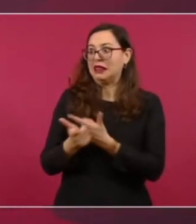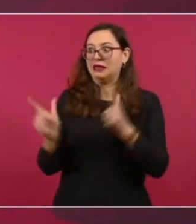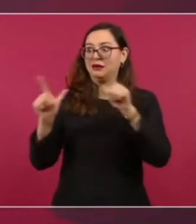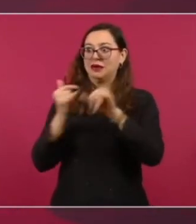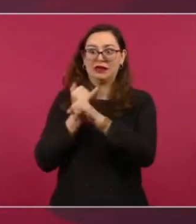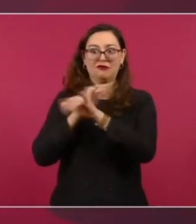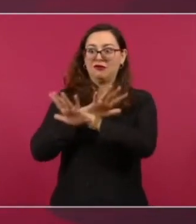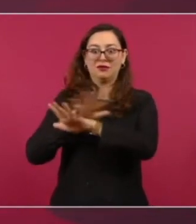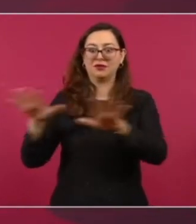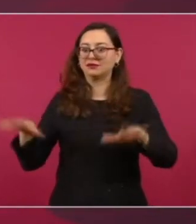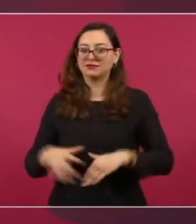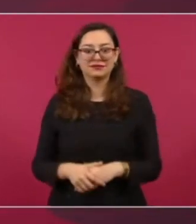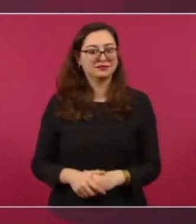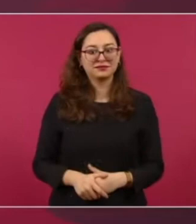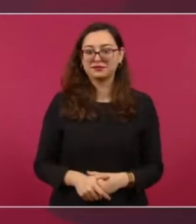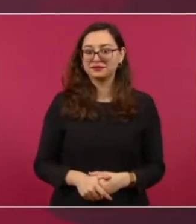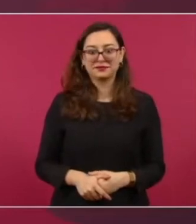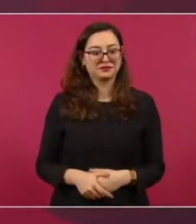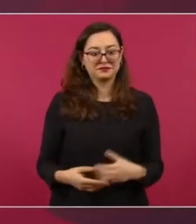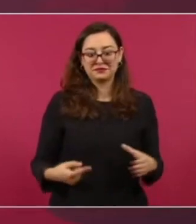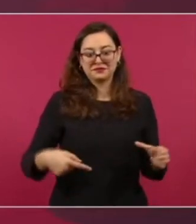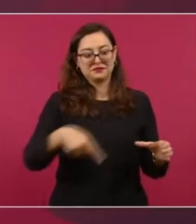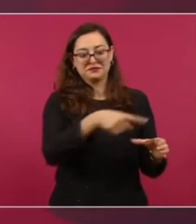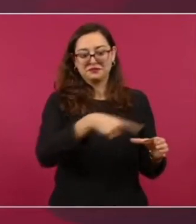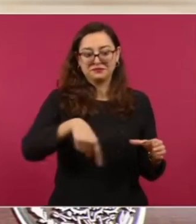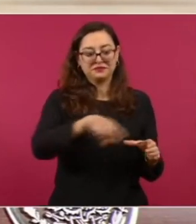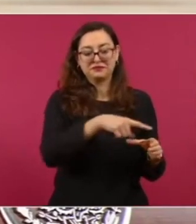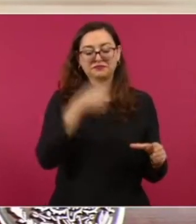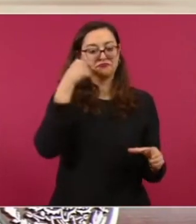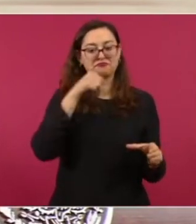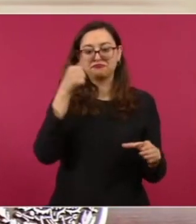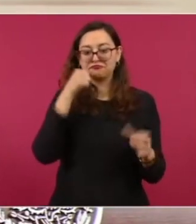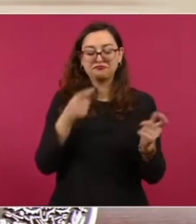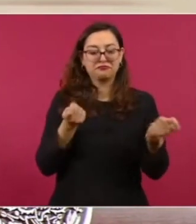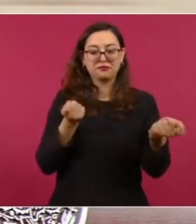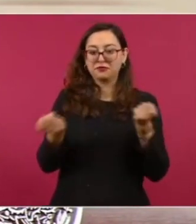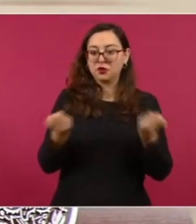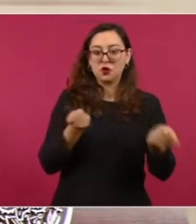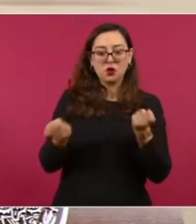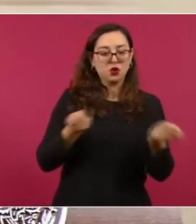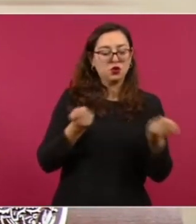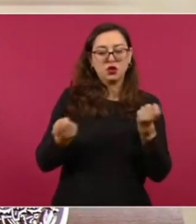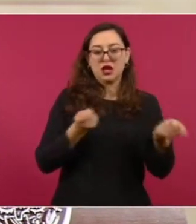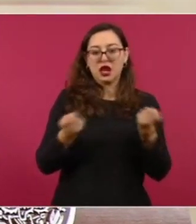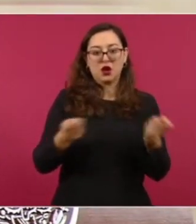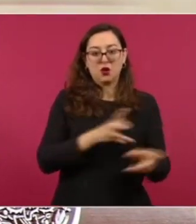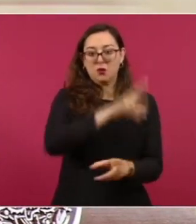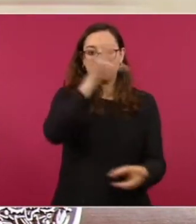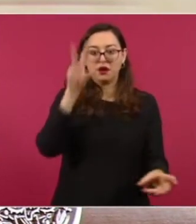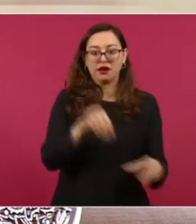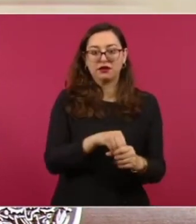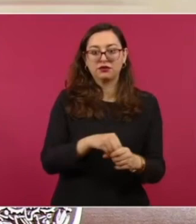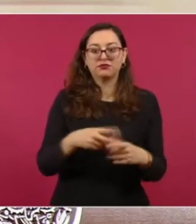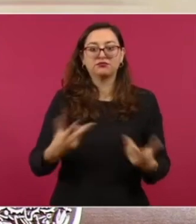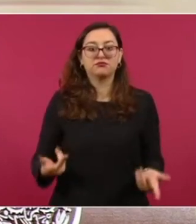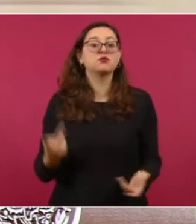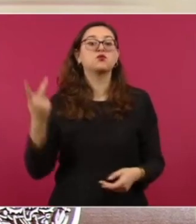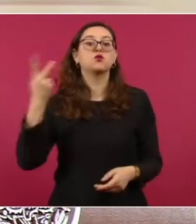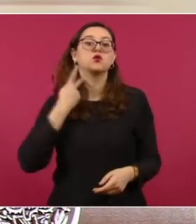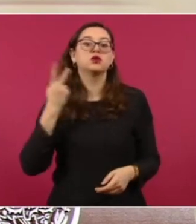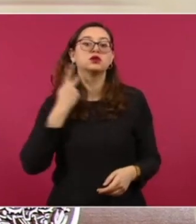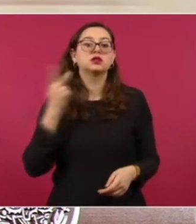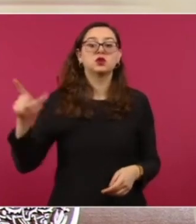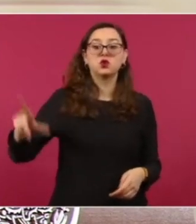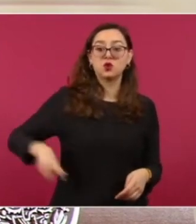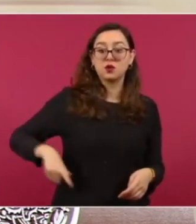México Andrés Manuel López Obrador le da tremenda aplacada a los medios chayoteros a esos